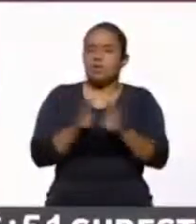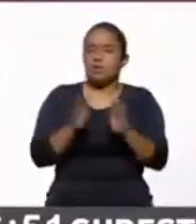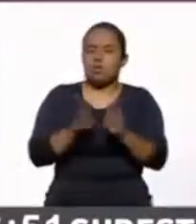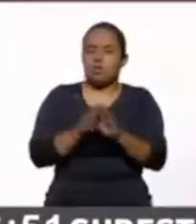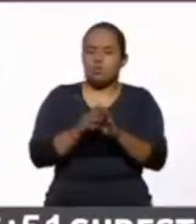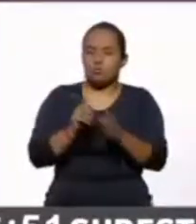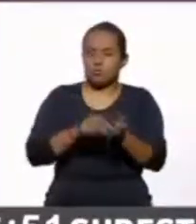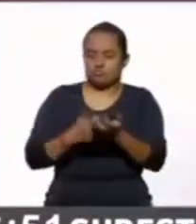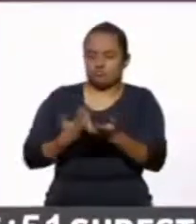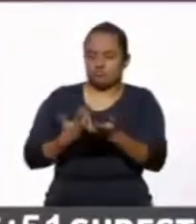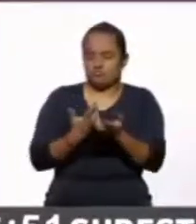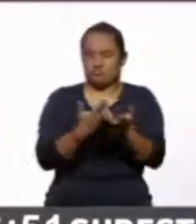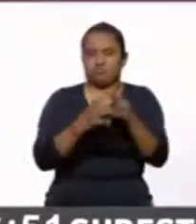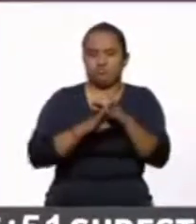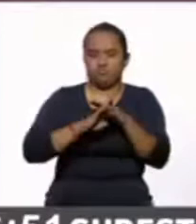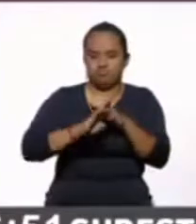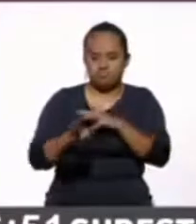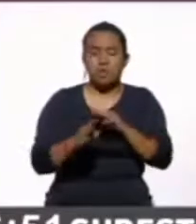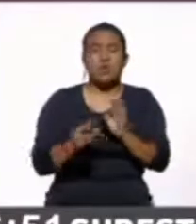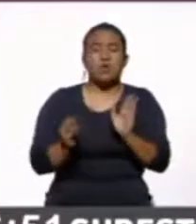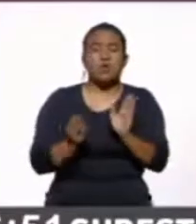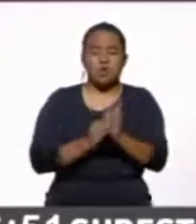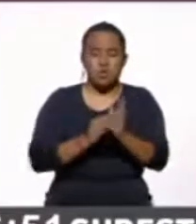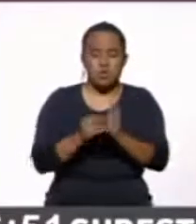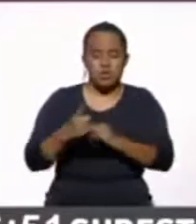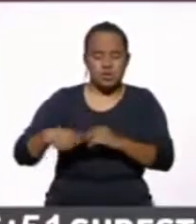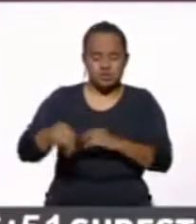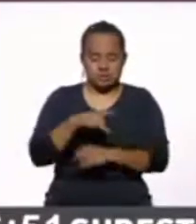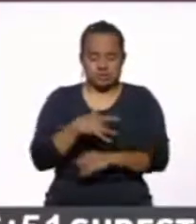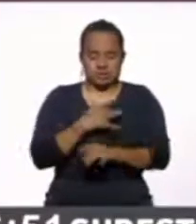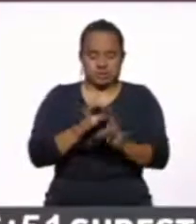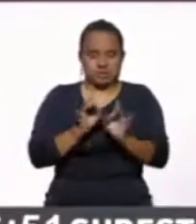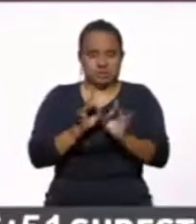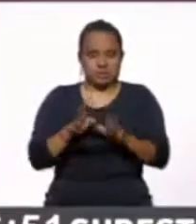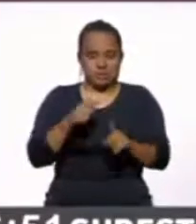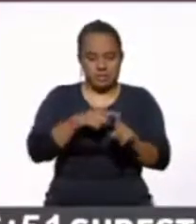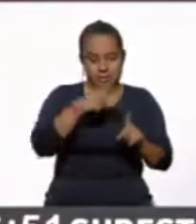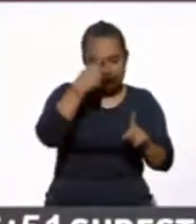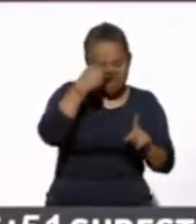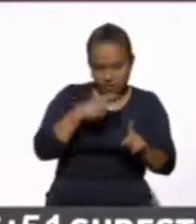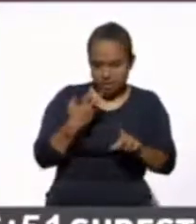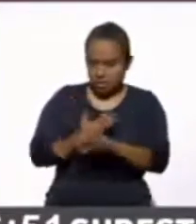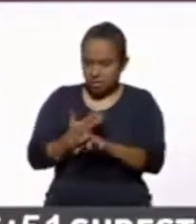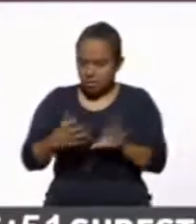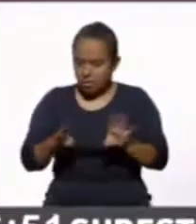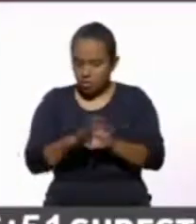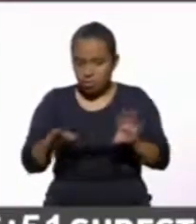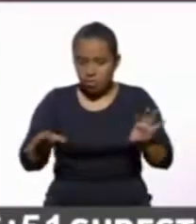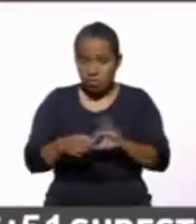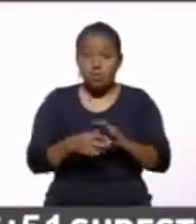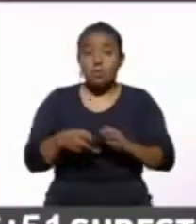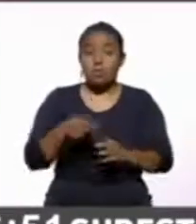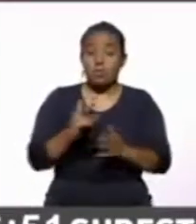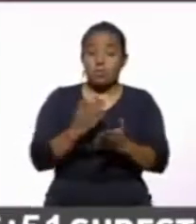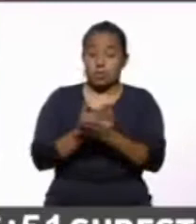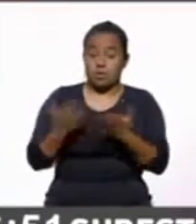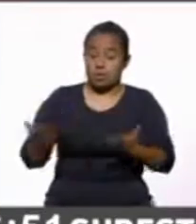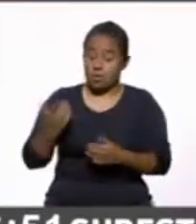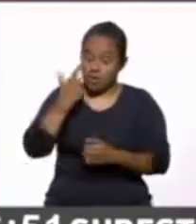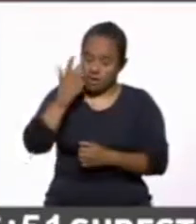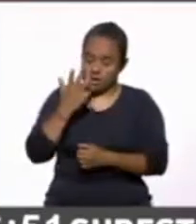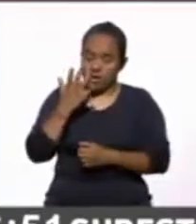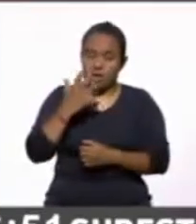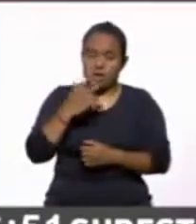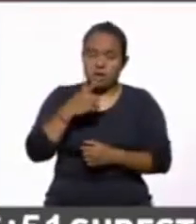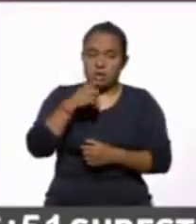migrantes, el tema que sigue siendo sensible en la relación México-Estados Unidos y que ahora busca integrar a los países del Triángulo del Norte